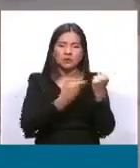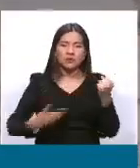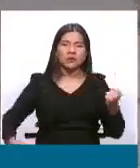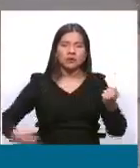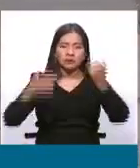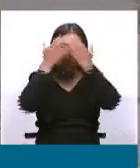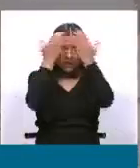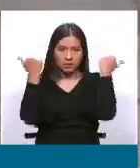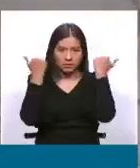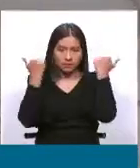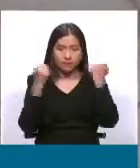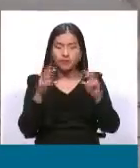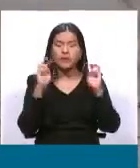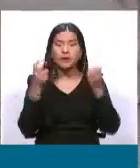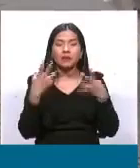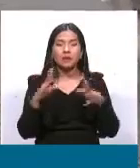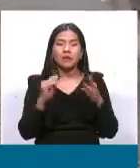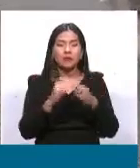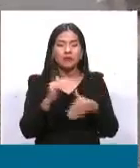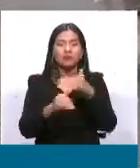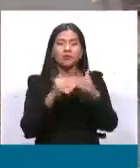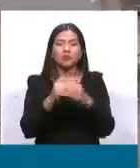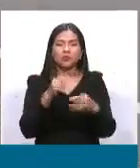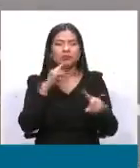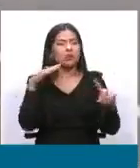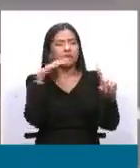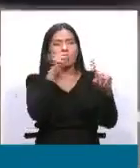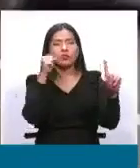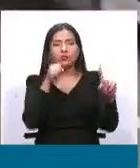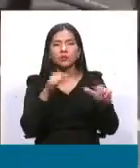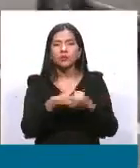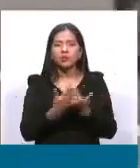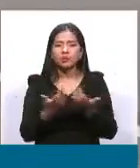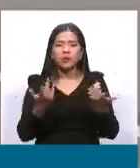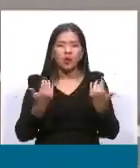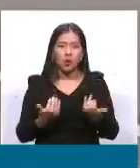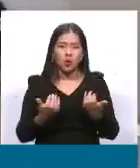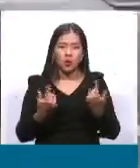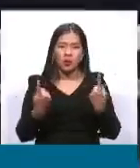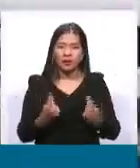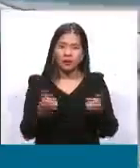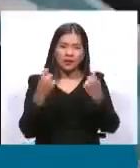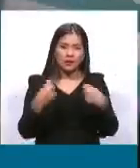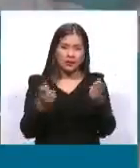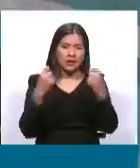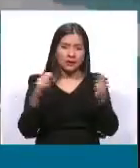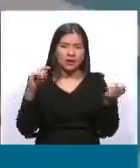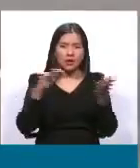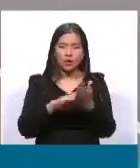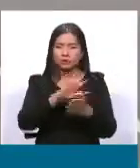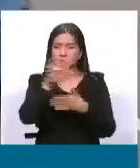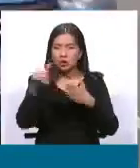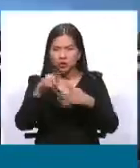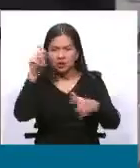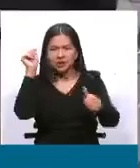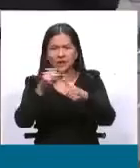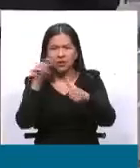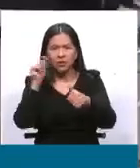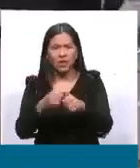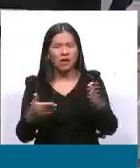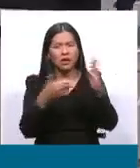Esa aventura golpista que hoy intenta nuevamente apelar a la memoria y a la retórica de la